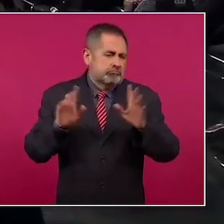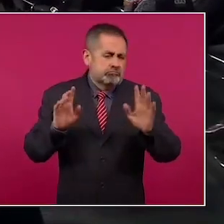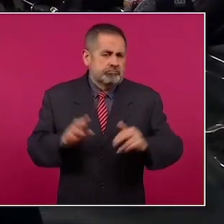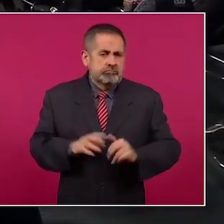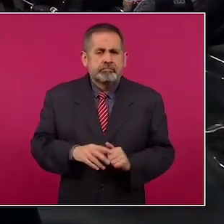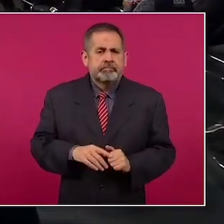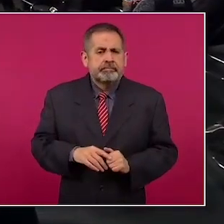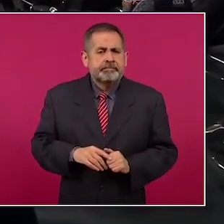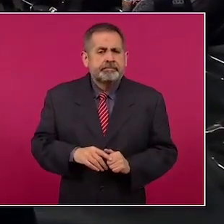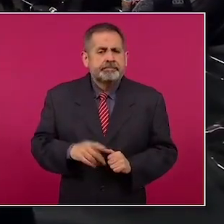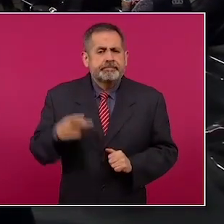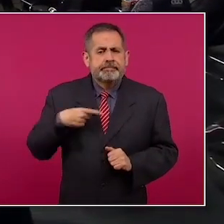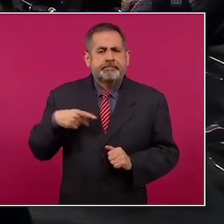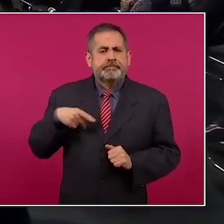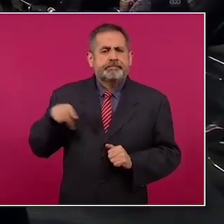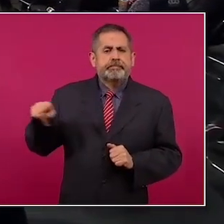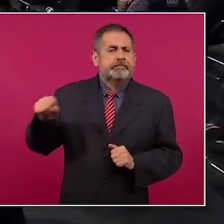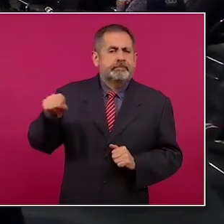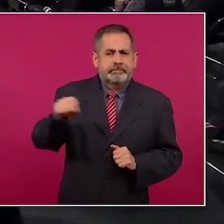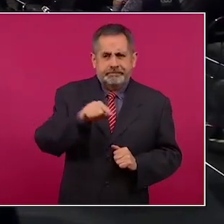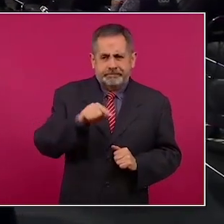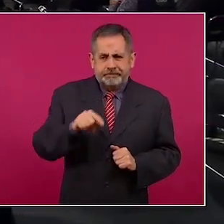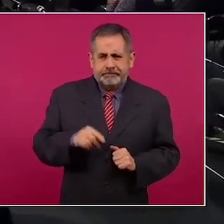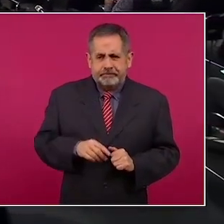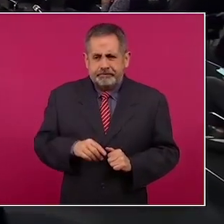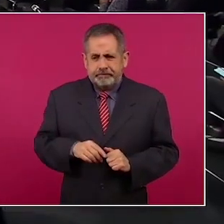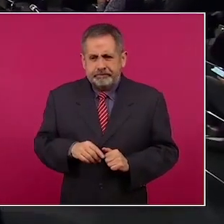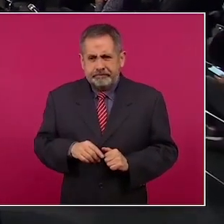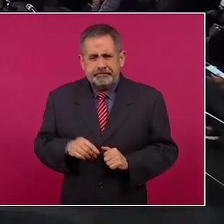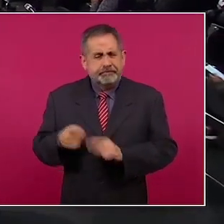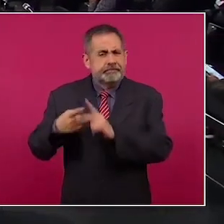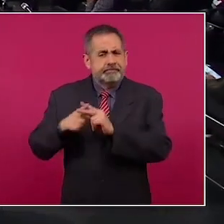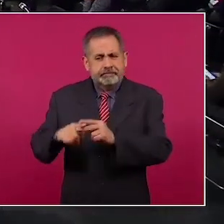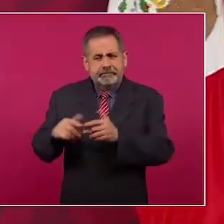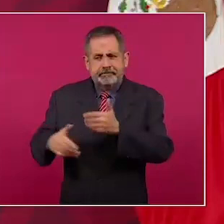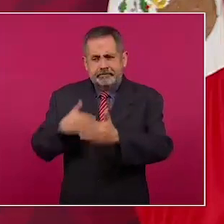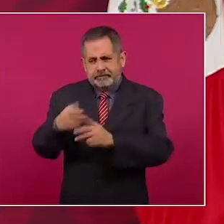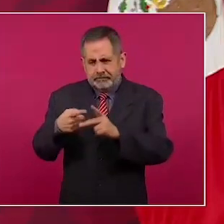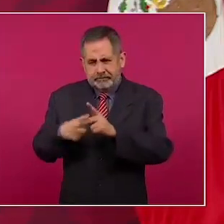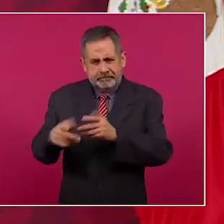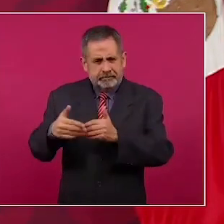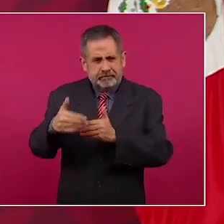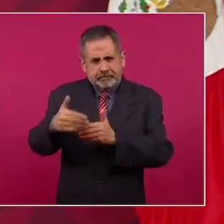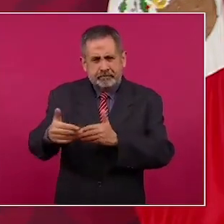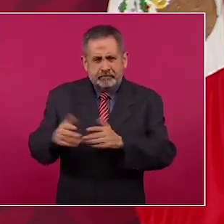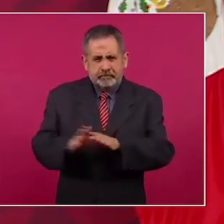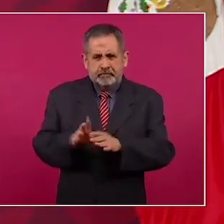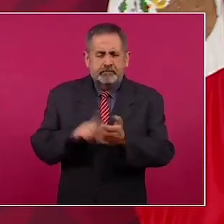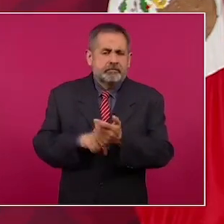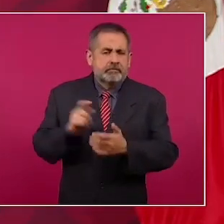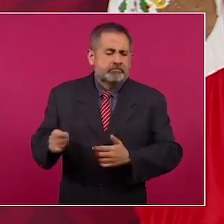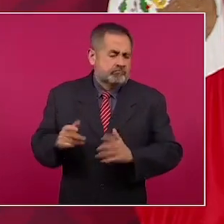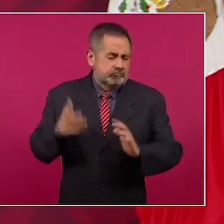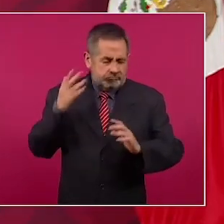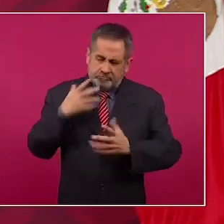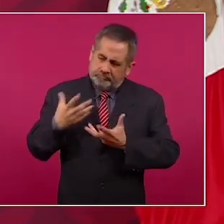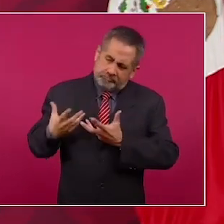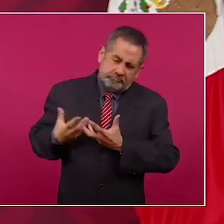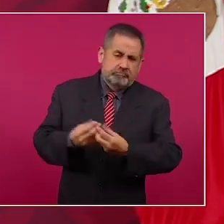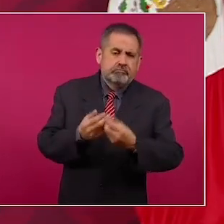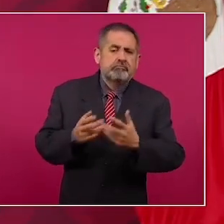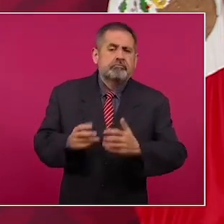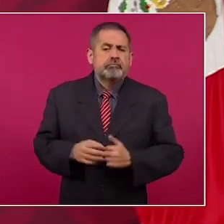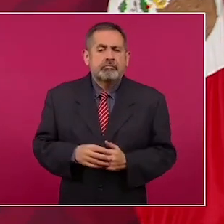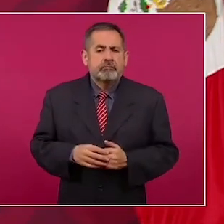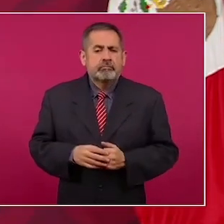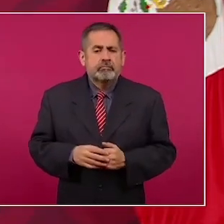iniciaron este movimiento, que siempre digo no es